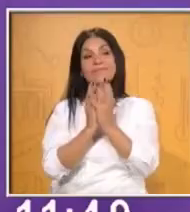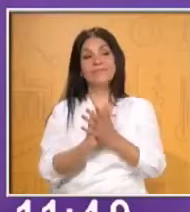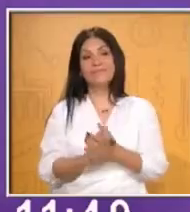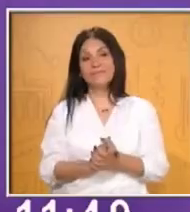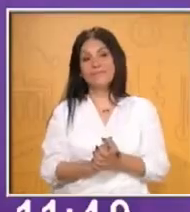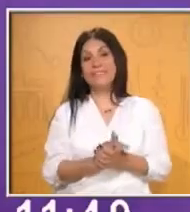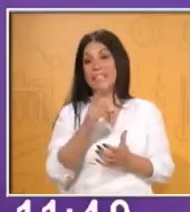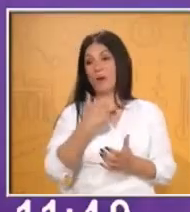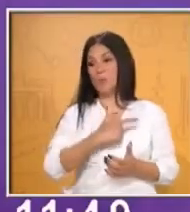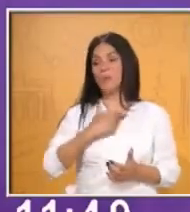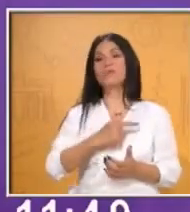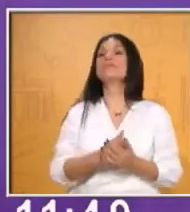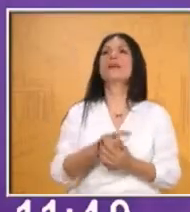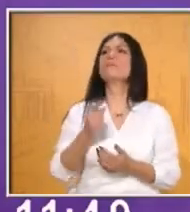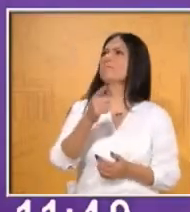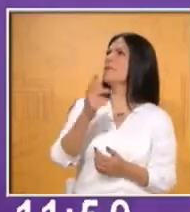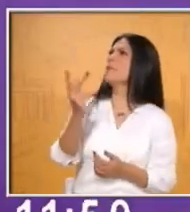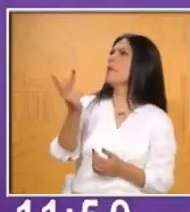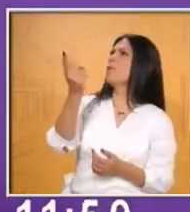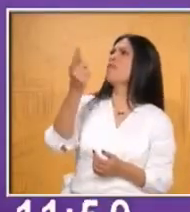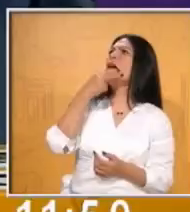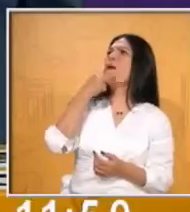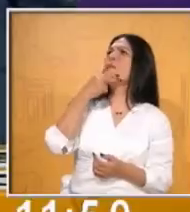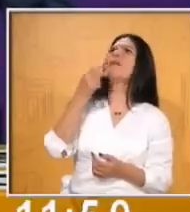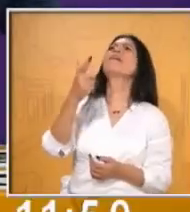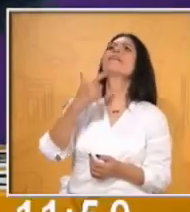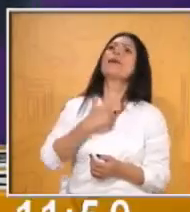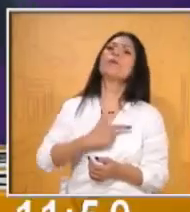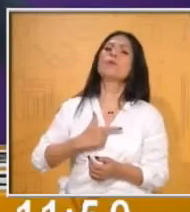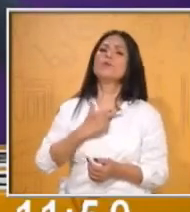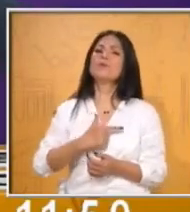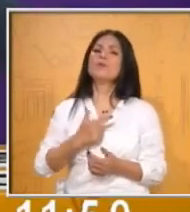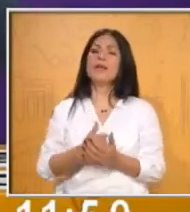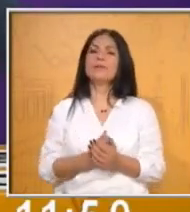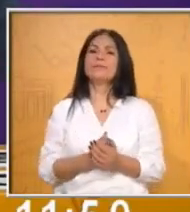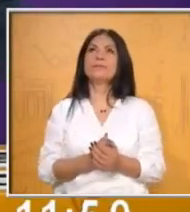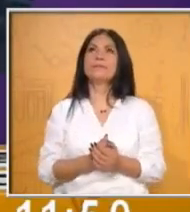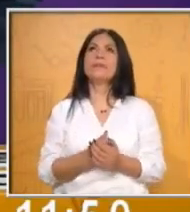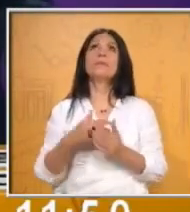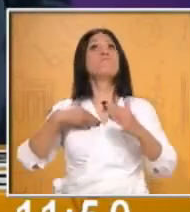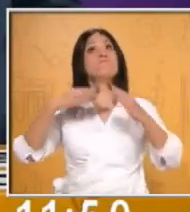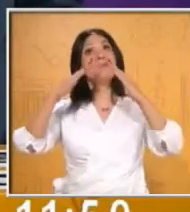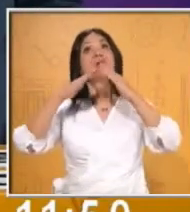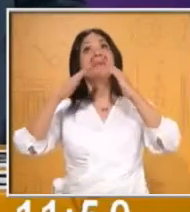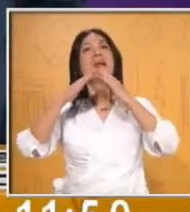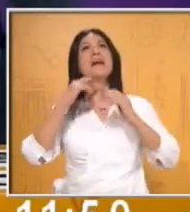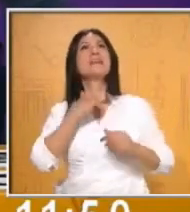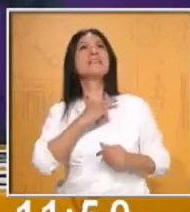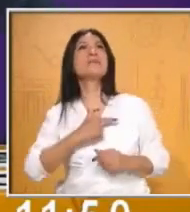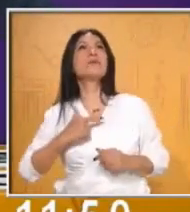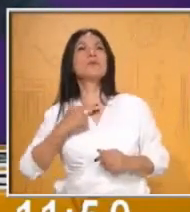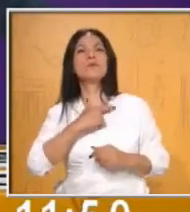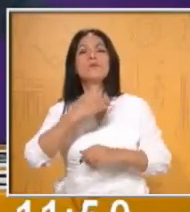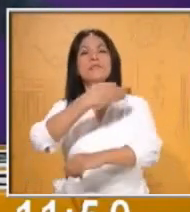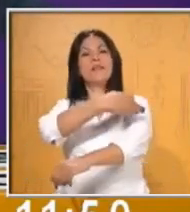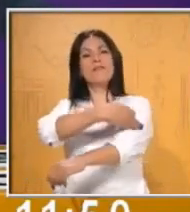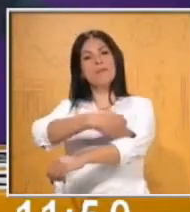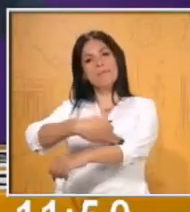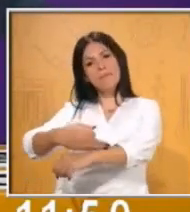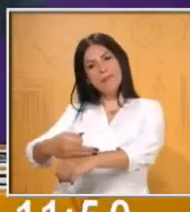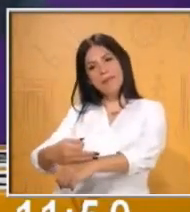Y a usted, maestro, ¿qué es que más disfruta cuando está en casa? Cuando estoy en casa, en familia, pues me gusta mucho la convivencia.